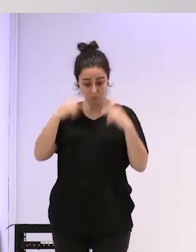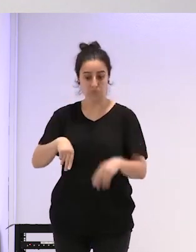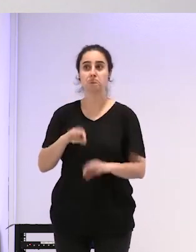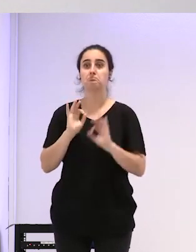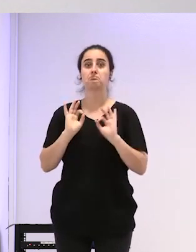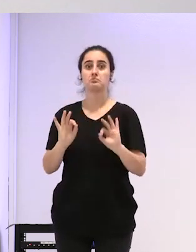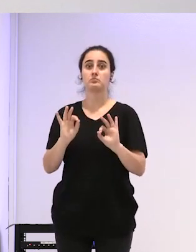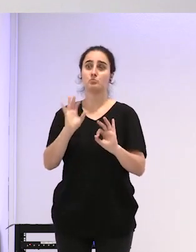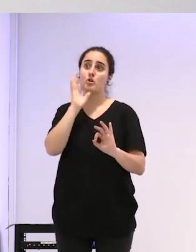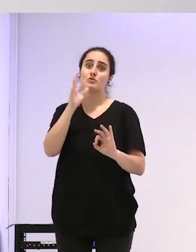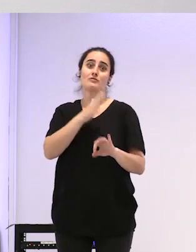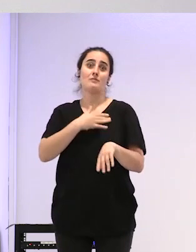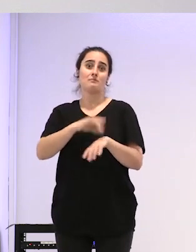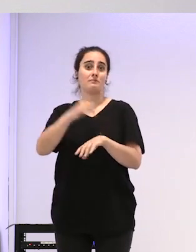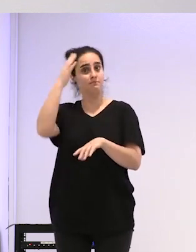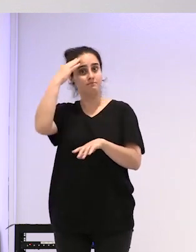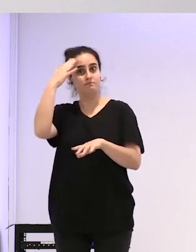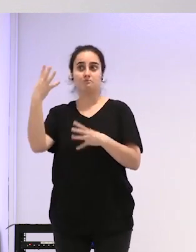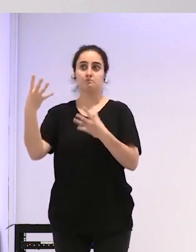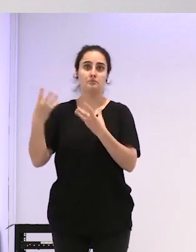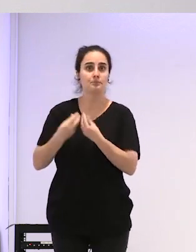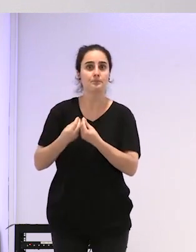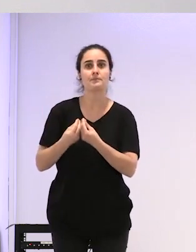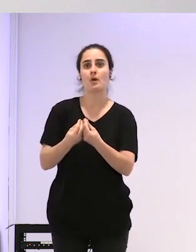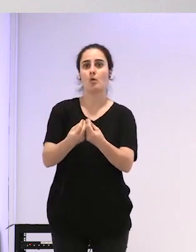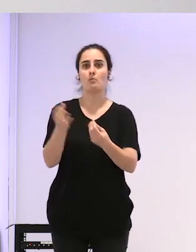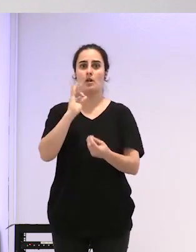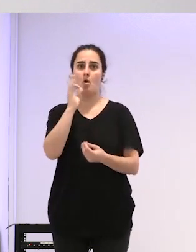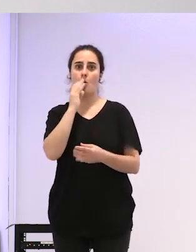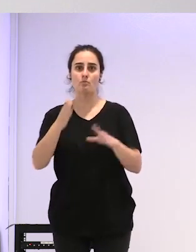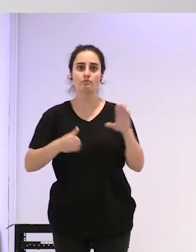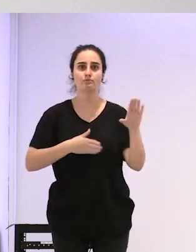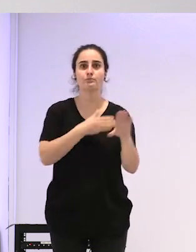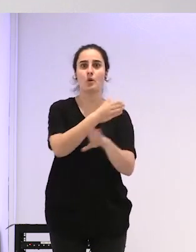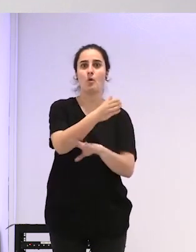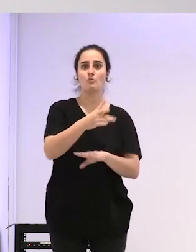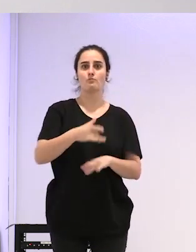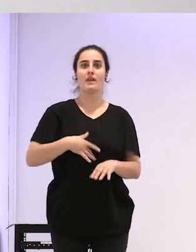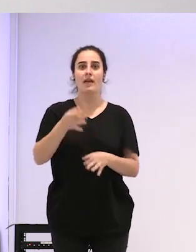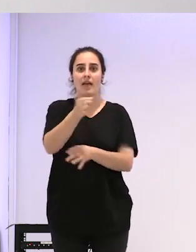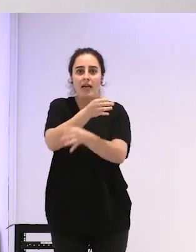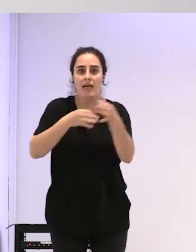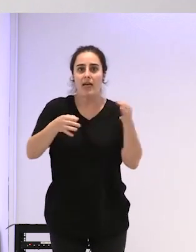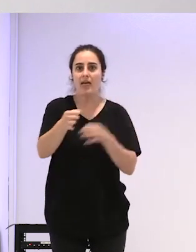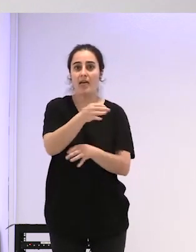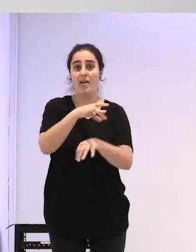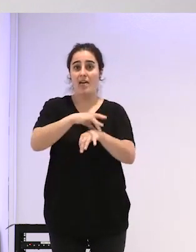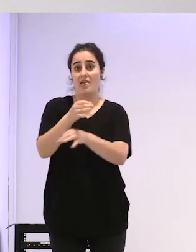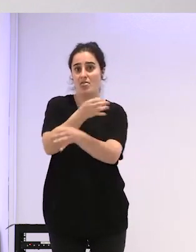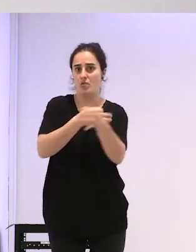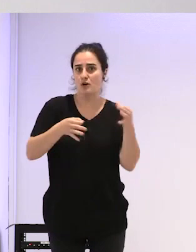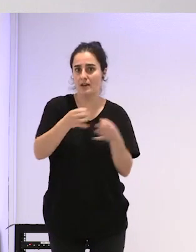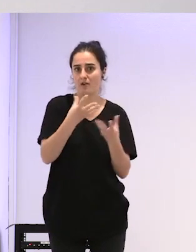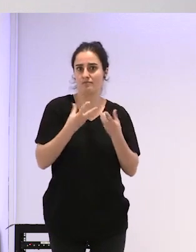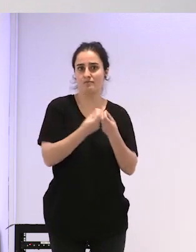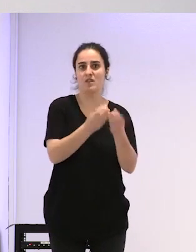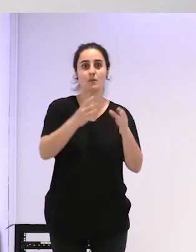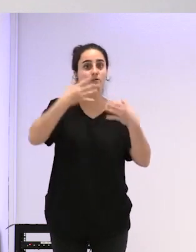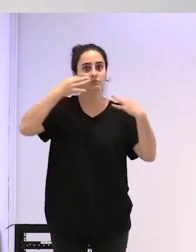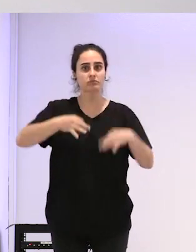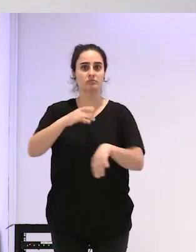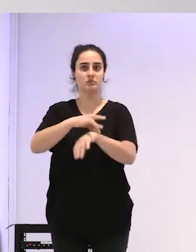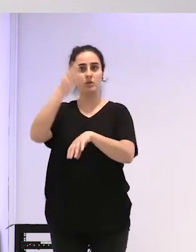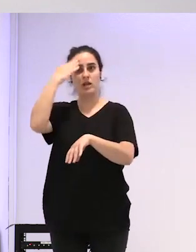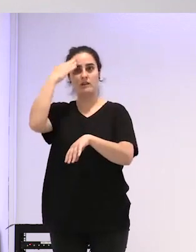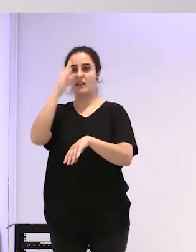acompañe vía un endocrino por ejemplo con lo que tú necesites sigue ocurriendo que te mandan